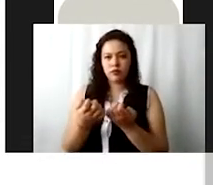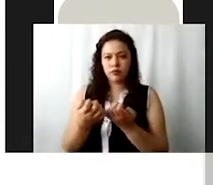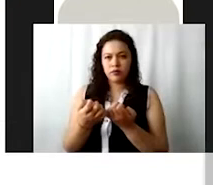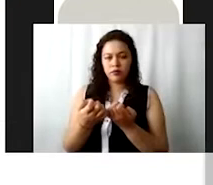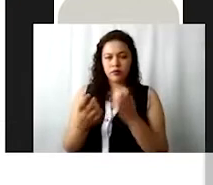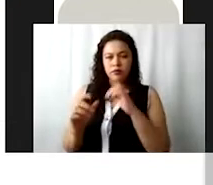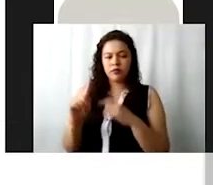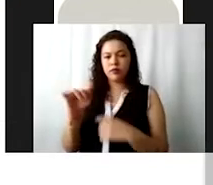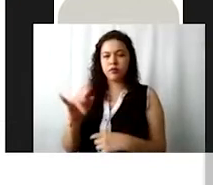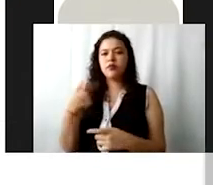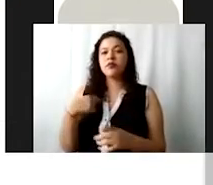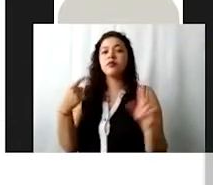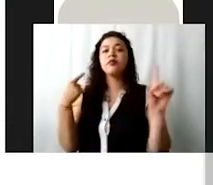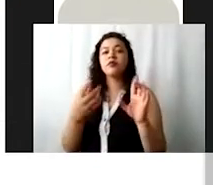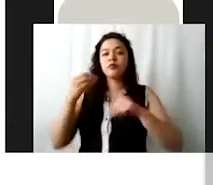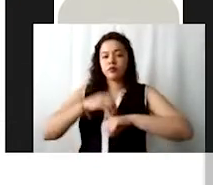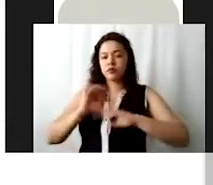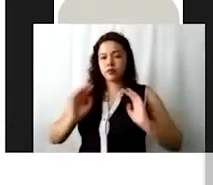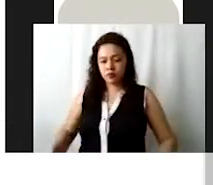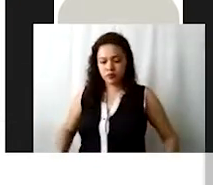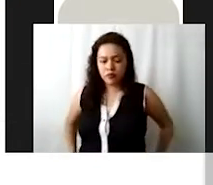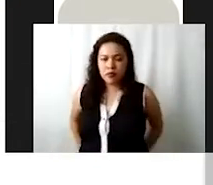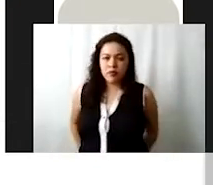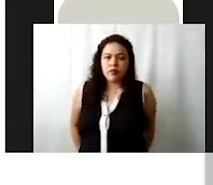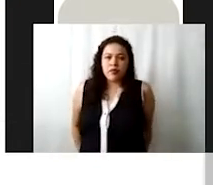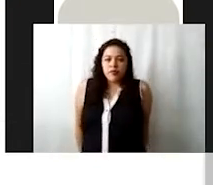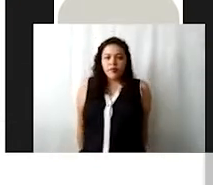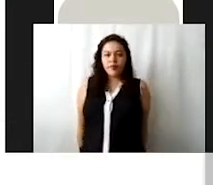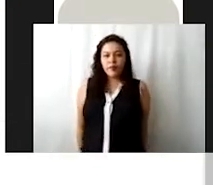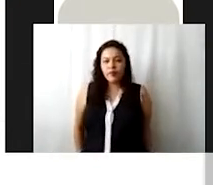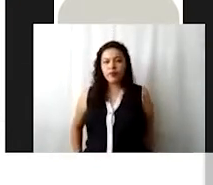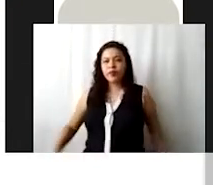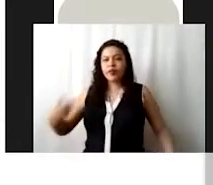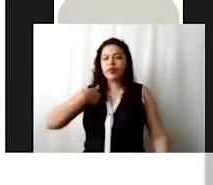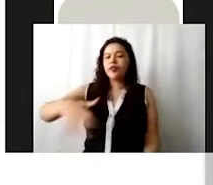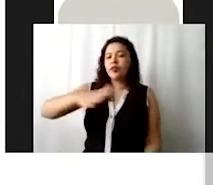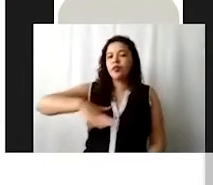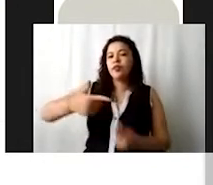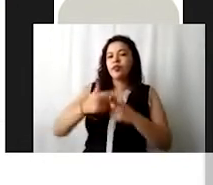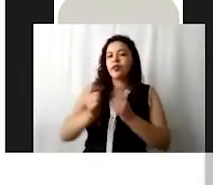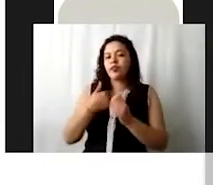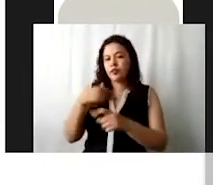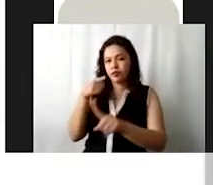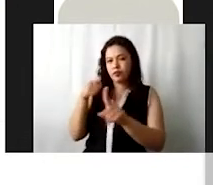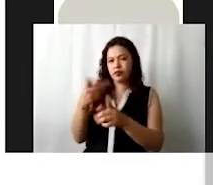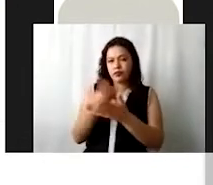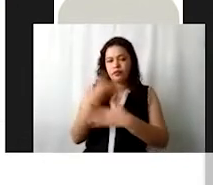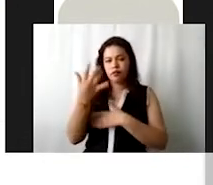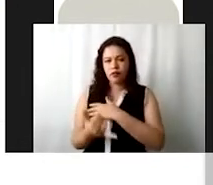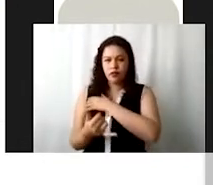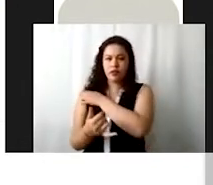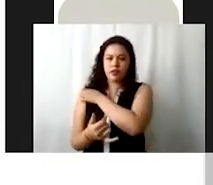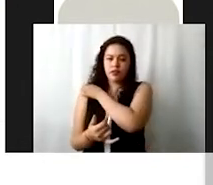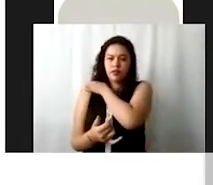que puse el objetivo, voy a elegir la población a la que voy a dirigir mi proyecto. Que en este caso son